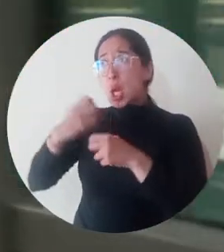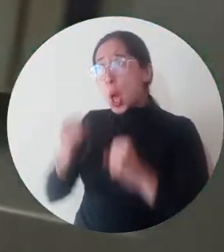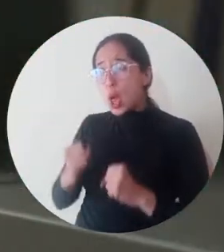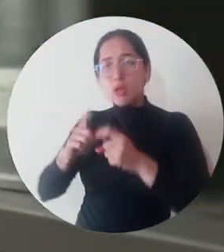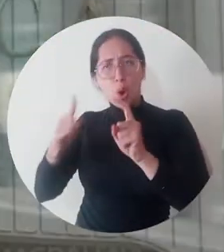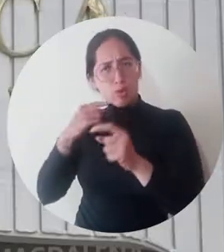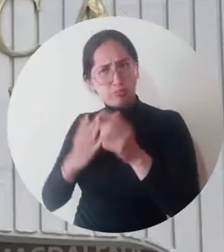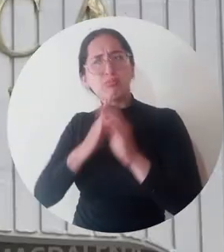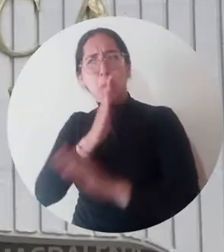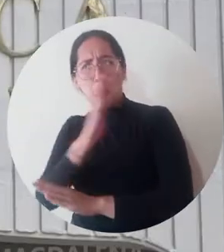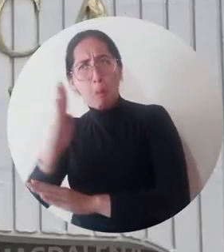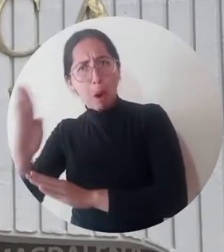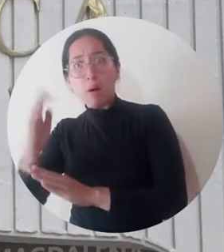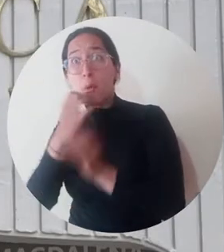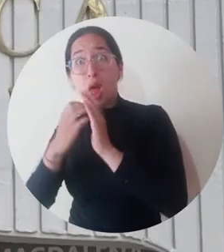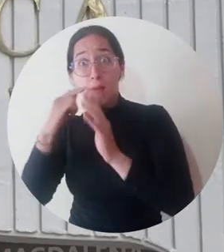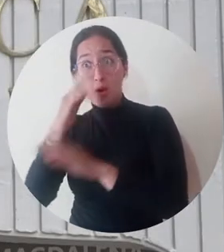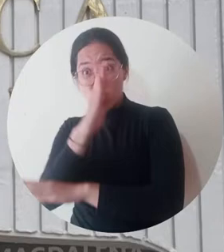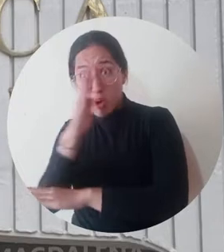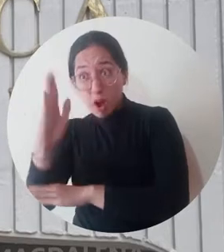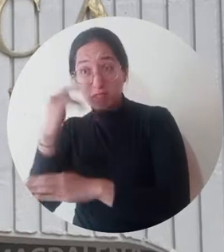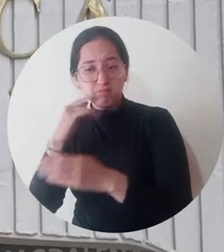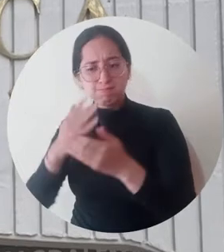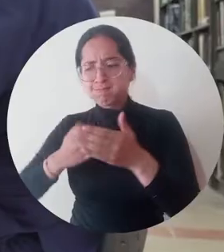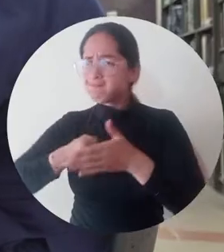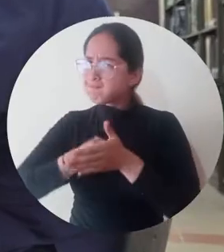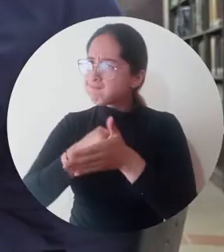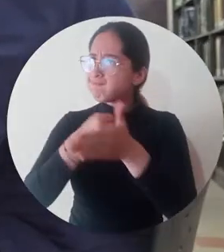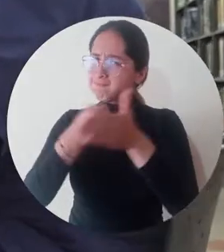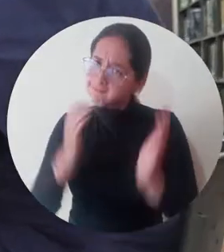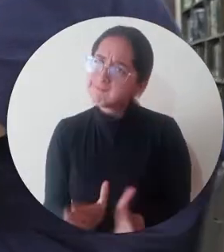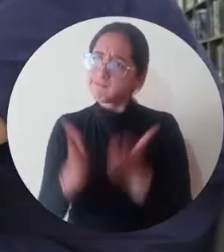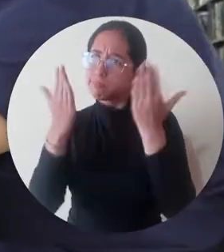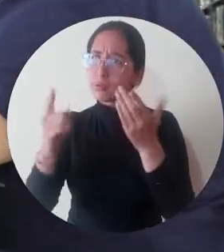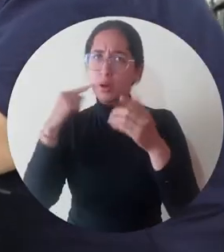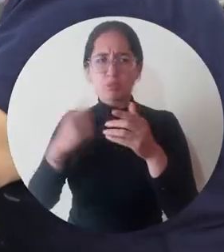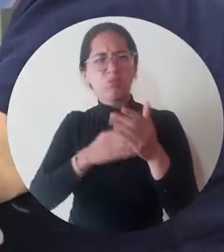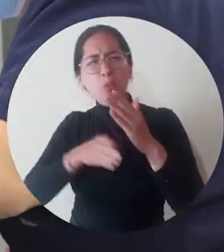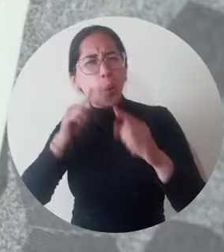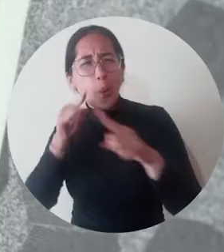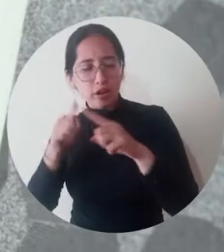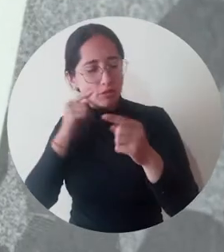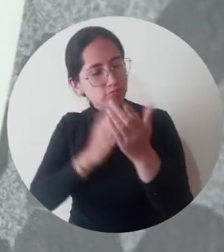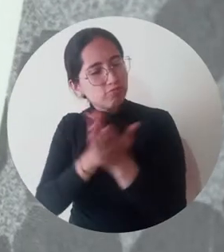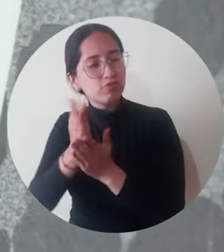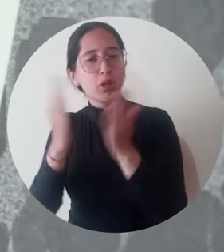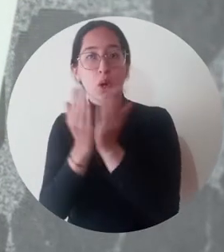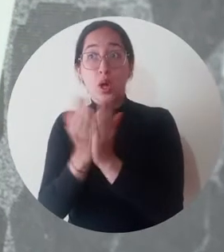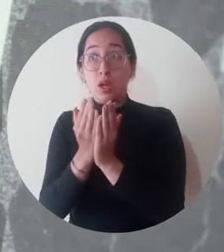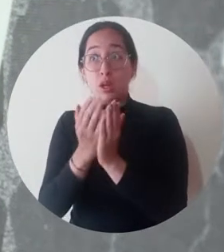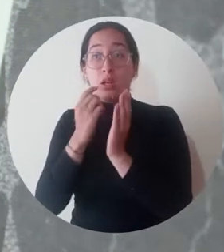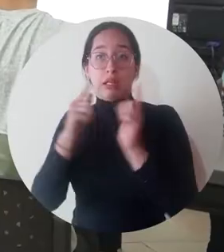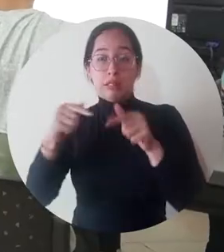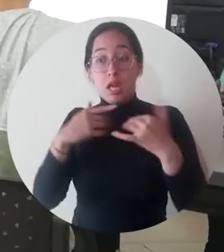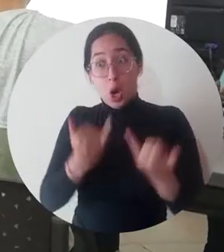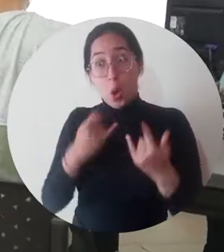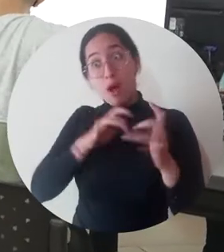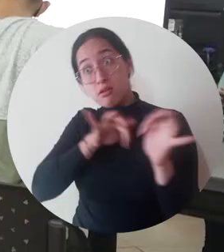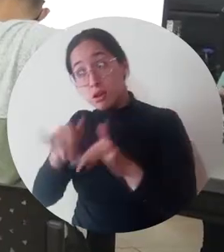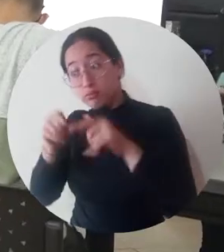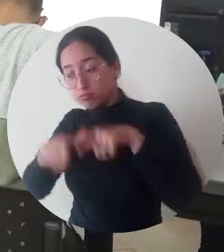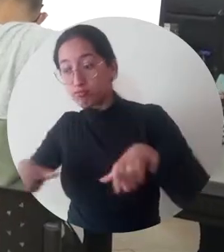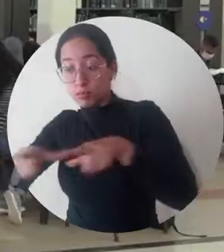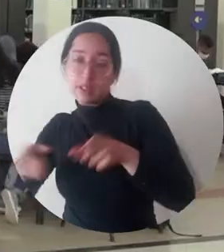servicio fue la Biblioteca Germán Bula-Meyer. Hoy, con el retorno total al campus, recibe nuevamente a la comunidad académica con